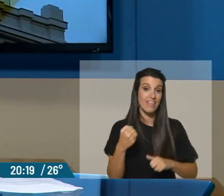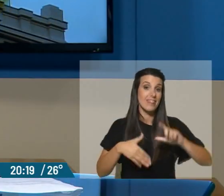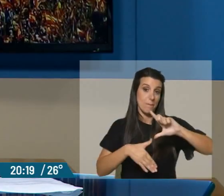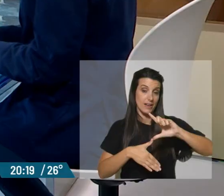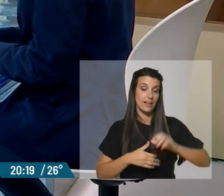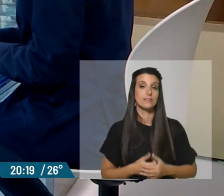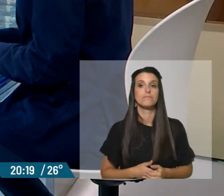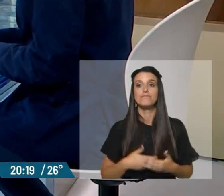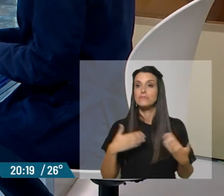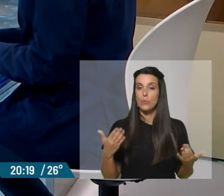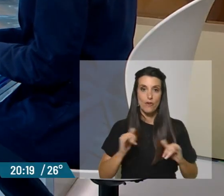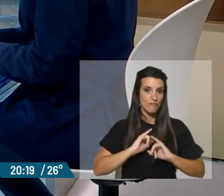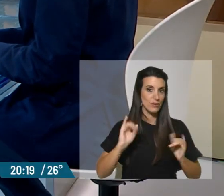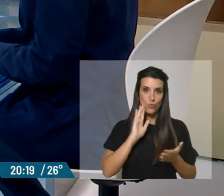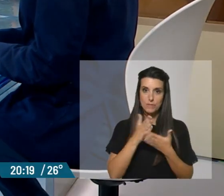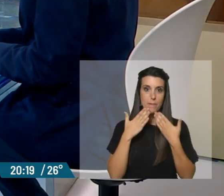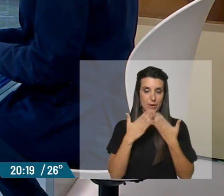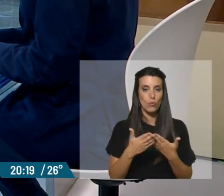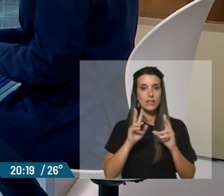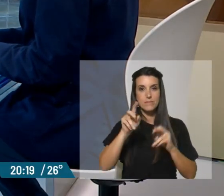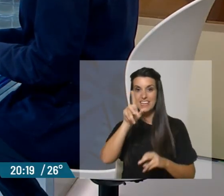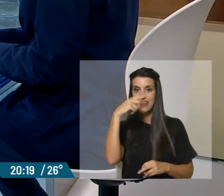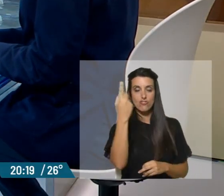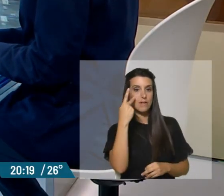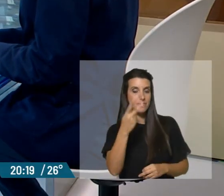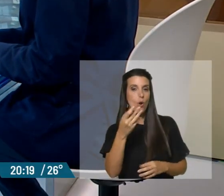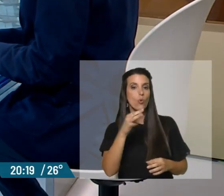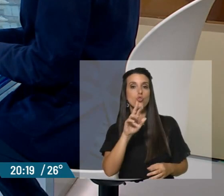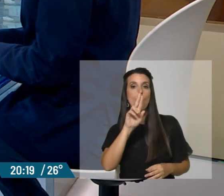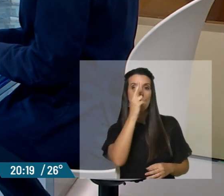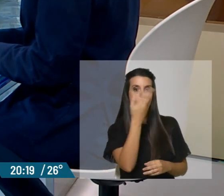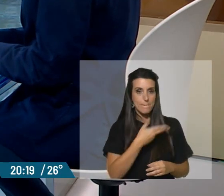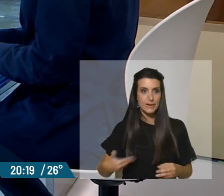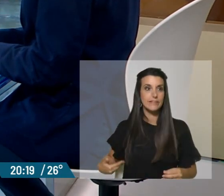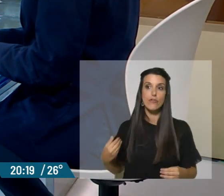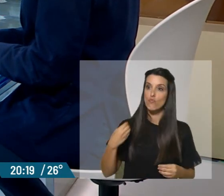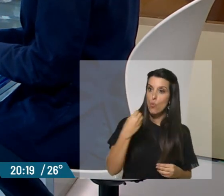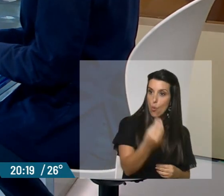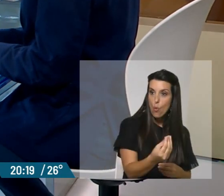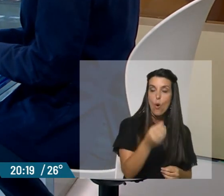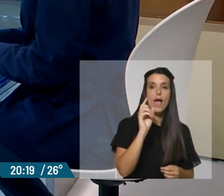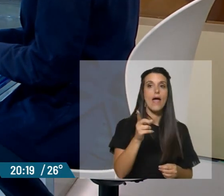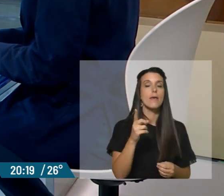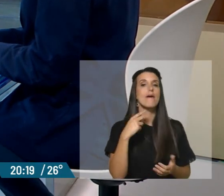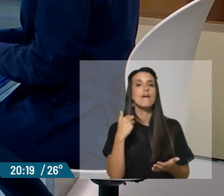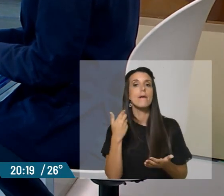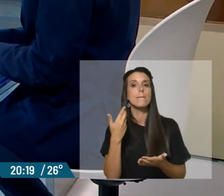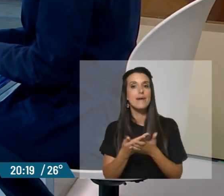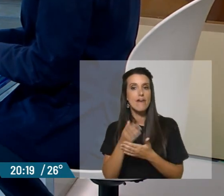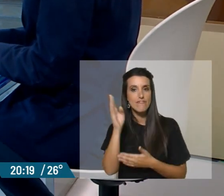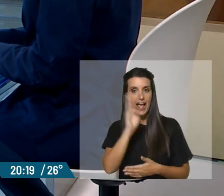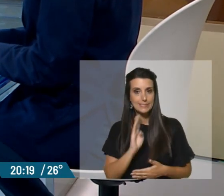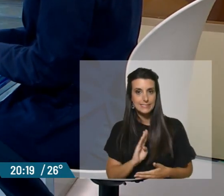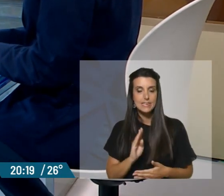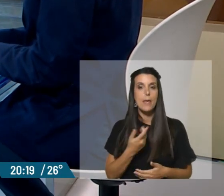región. Mauricio, para terminar, hay una mirada internacional. Fue el presidente de Uruguay, por ejemplo, a la Asunción, estaba la ausencia del presidente de Brasil, estaba el presidente